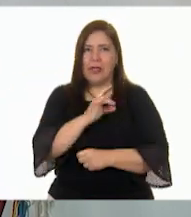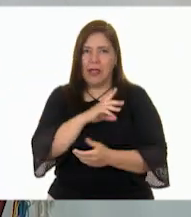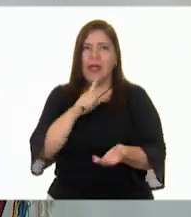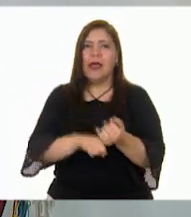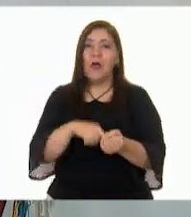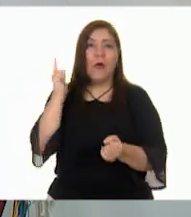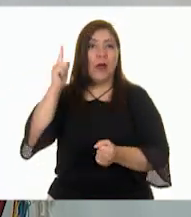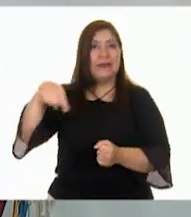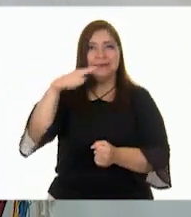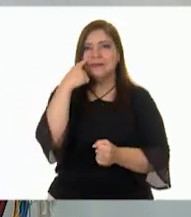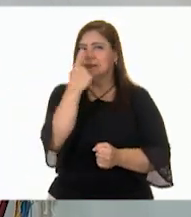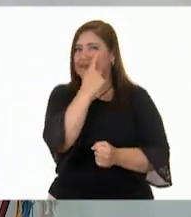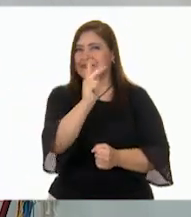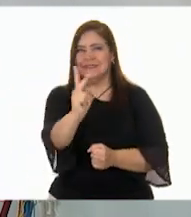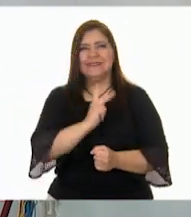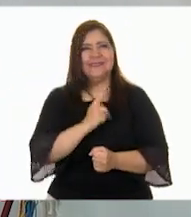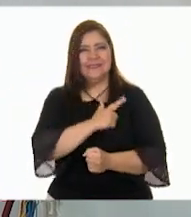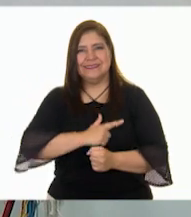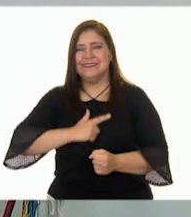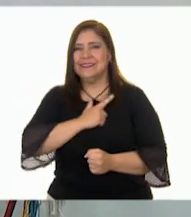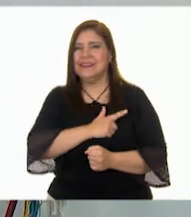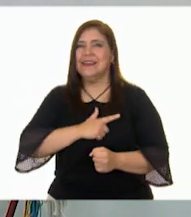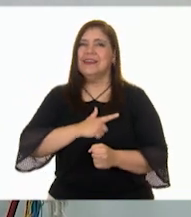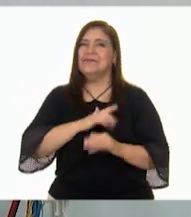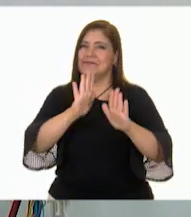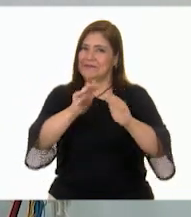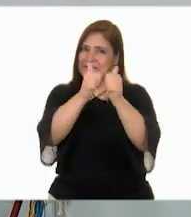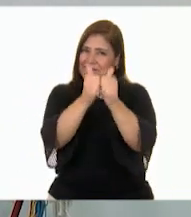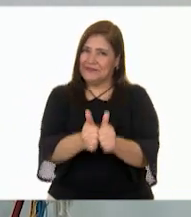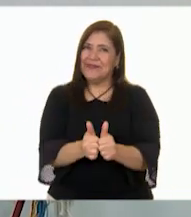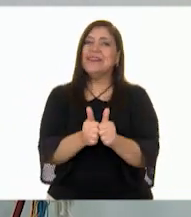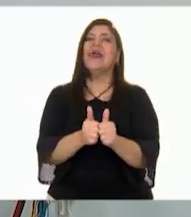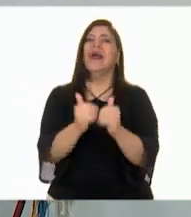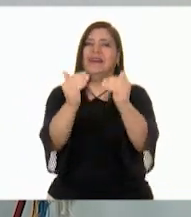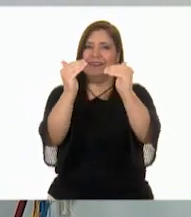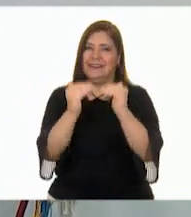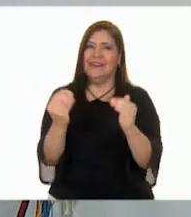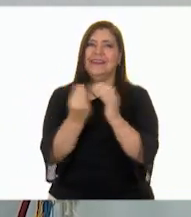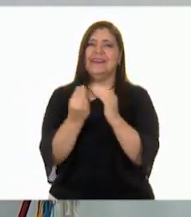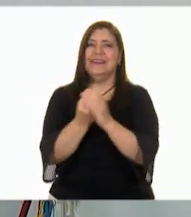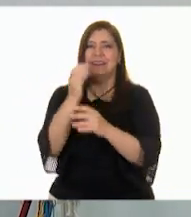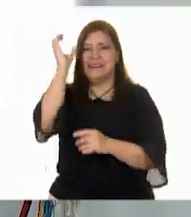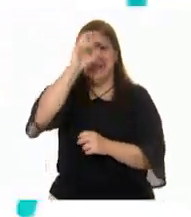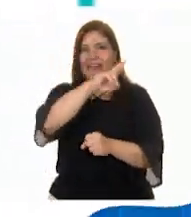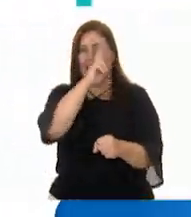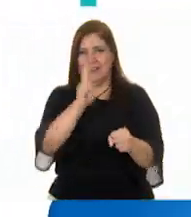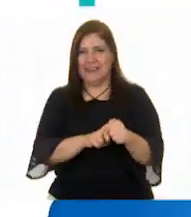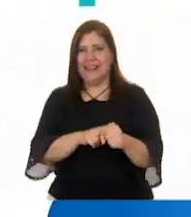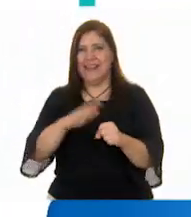tanto como nosotros. ¡No te vayas porque continuamos con Ciencias Naturales! ¡Adiós!